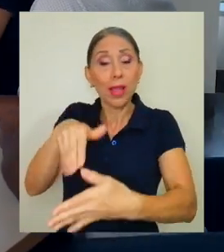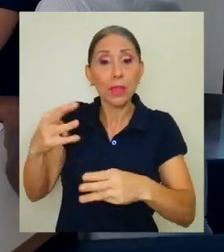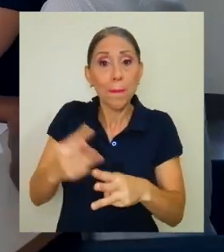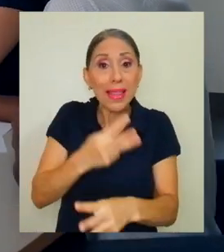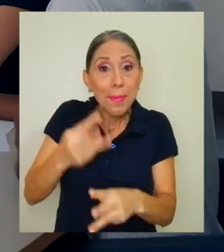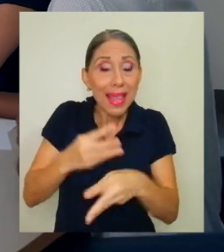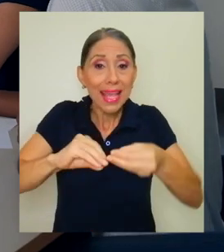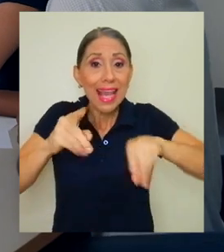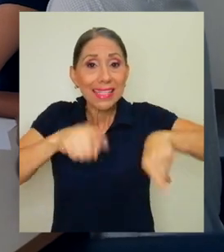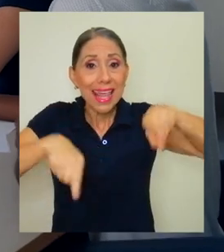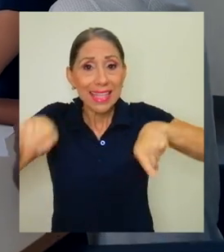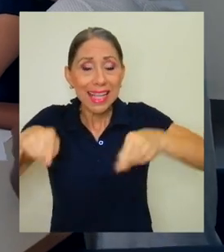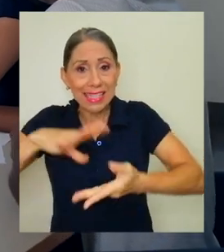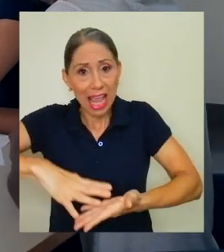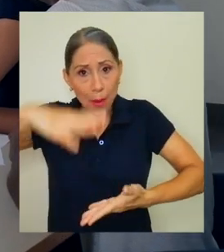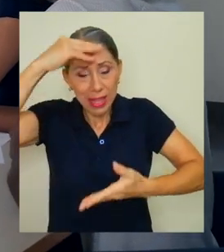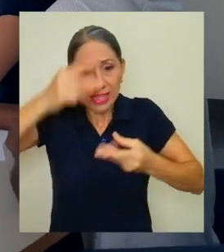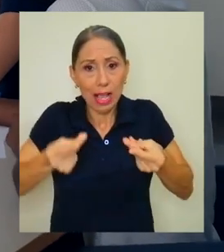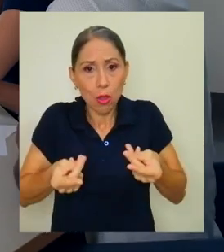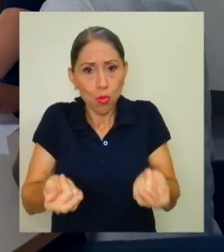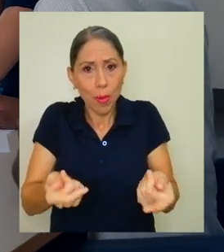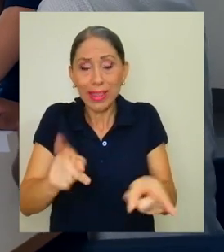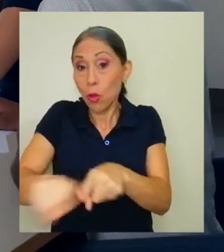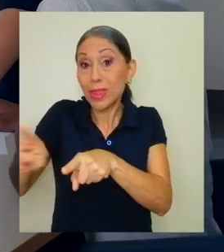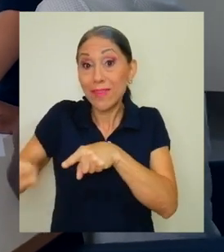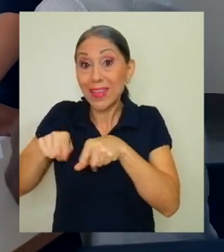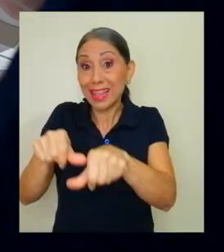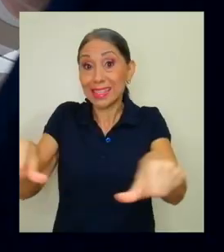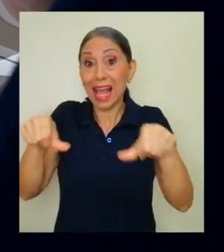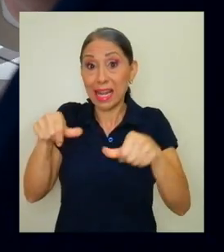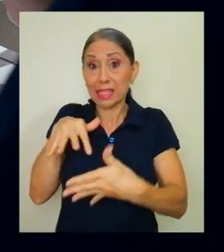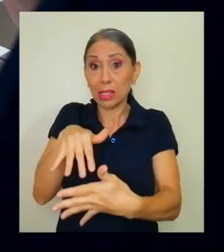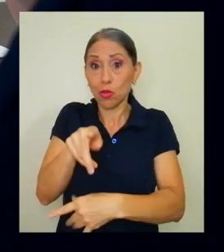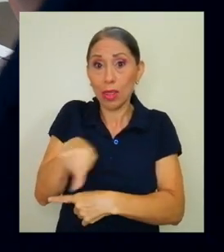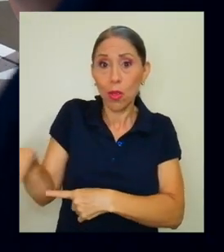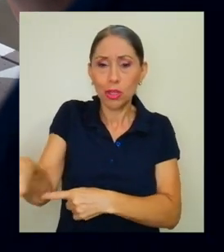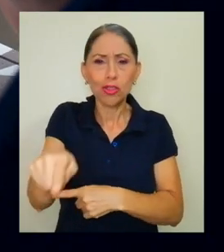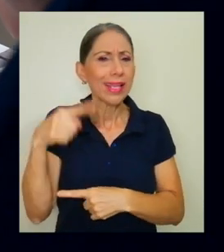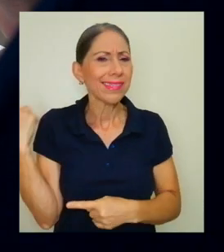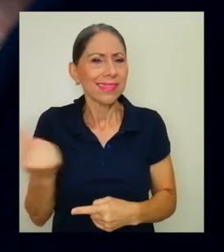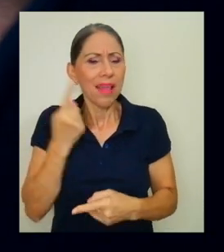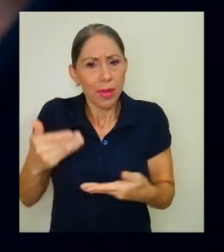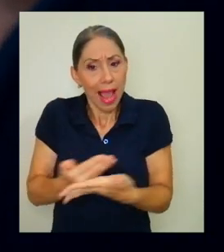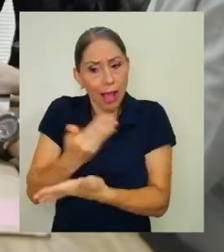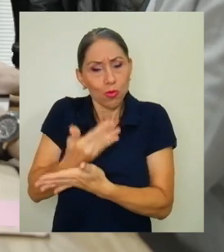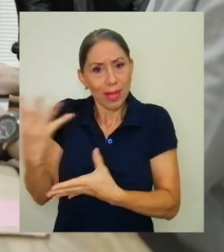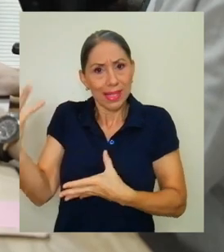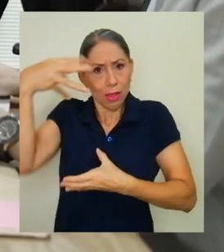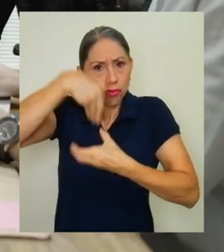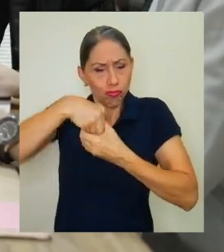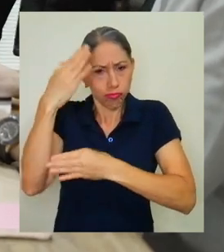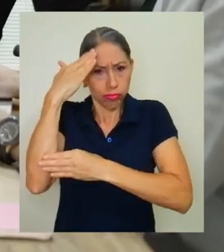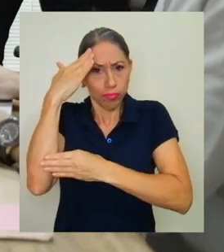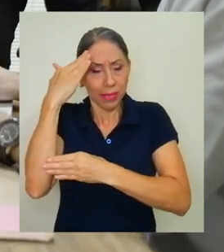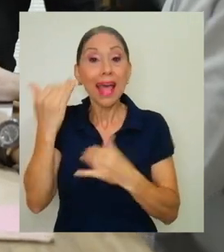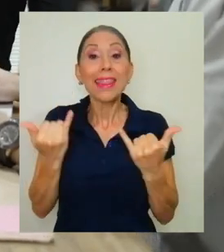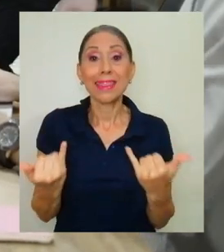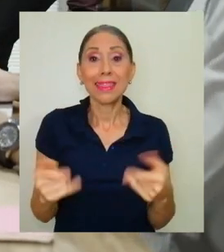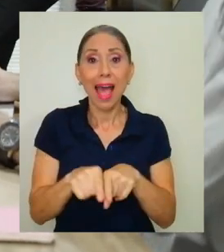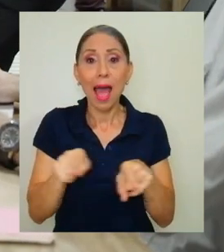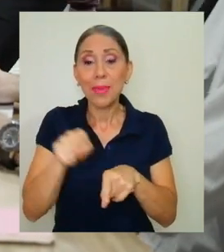matemática, estadística y aprendizaje automático, entre otros campos, con el fin de estar siempre actualizados. Adicionalmente,